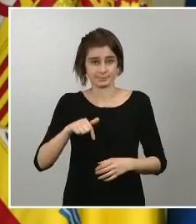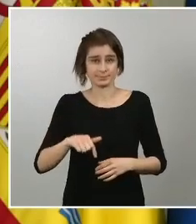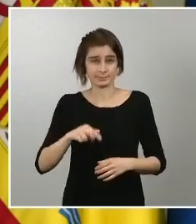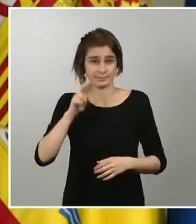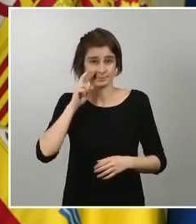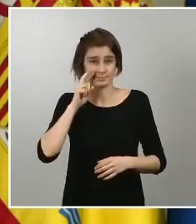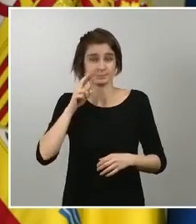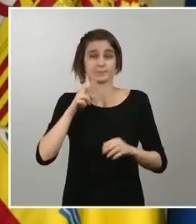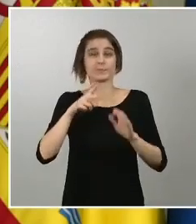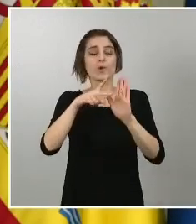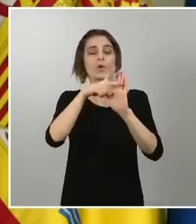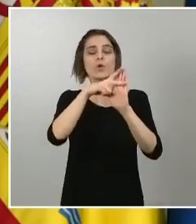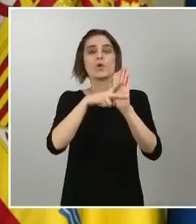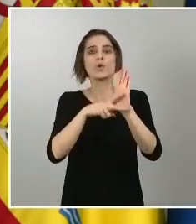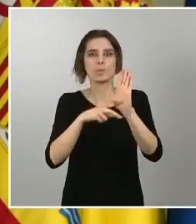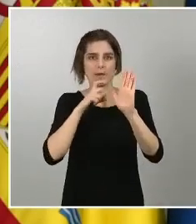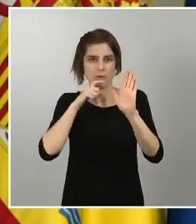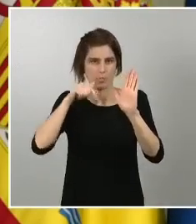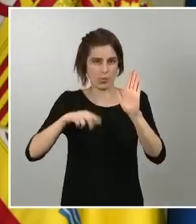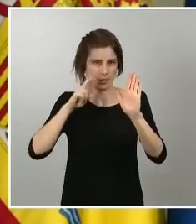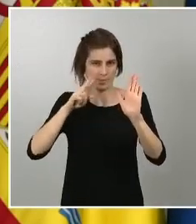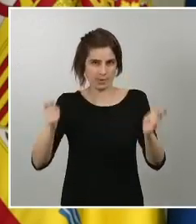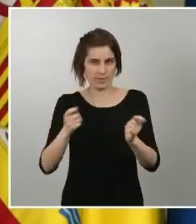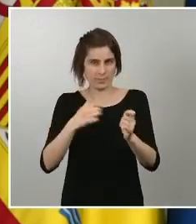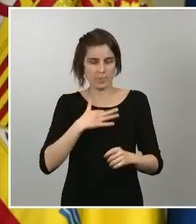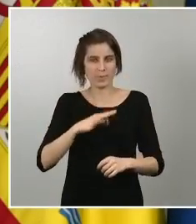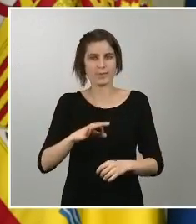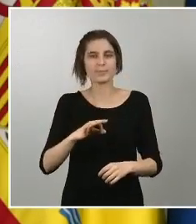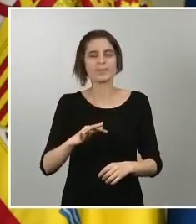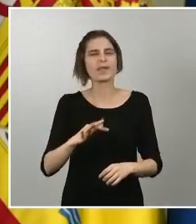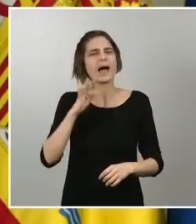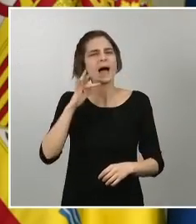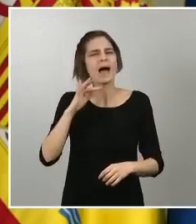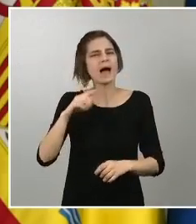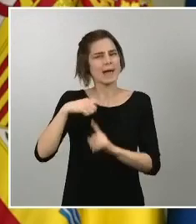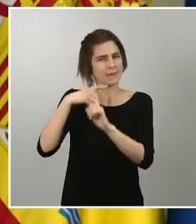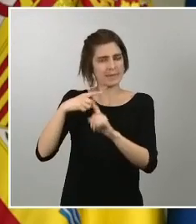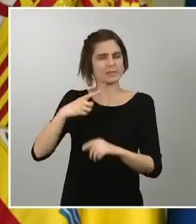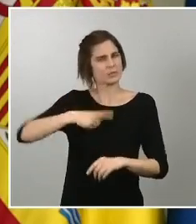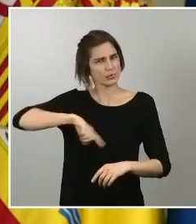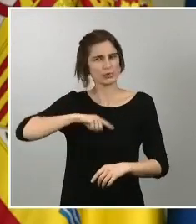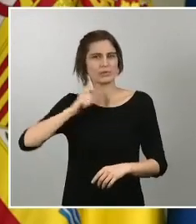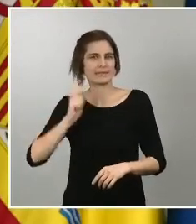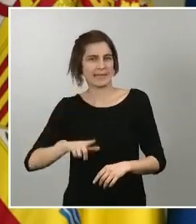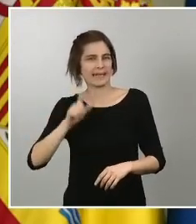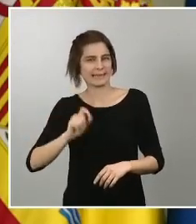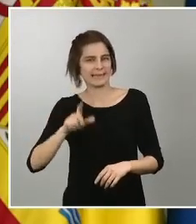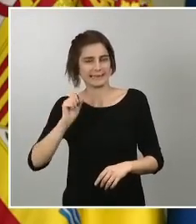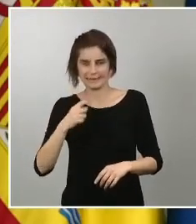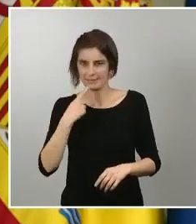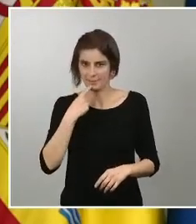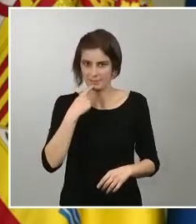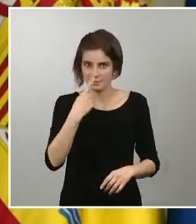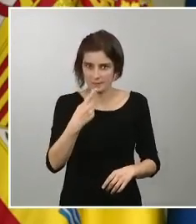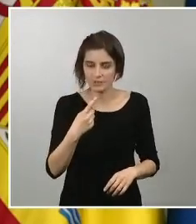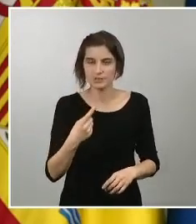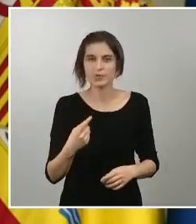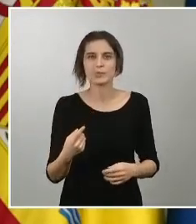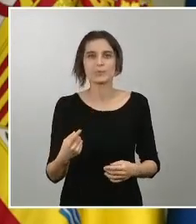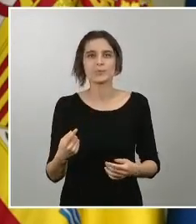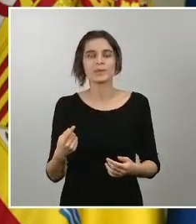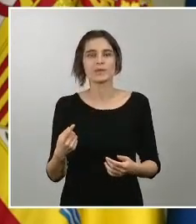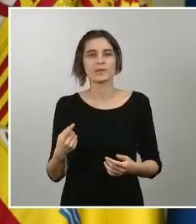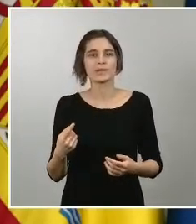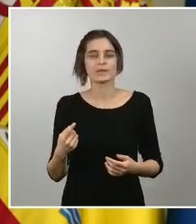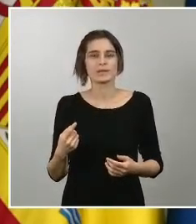facilitamos creo que además es algo que nos han escuchado muchas veces que nos gustaría se nos ha interrumpido